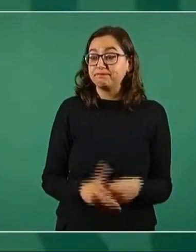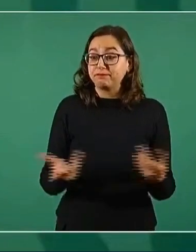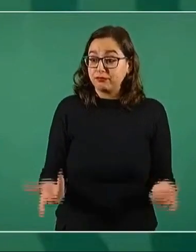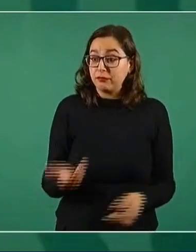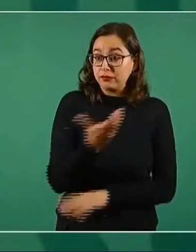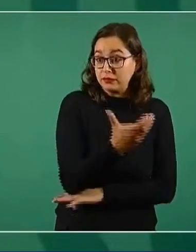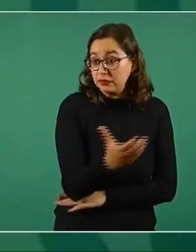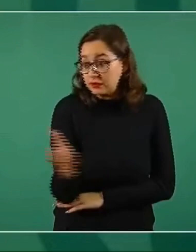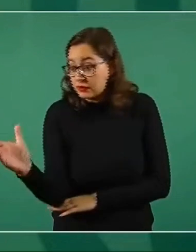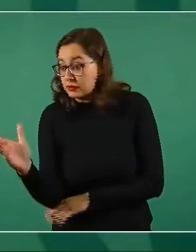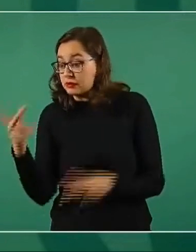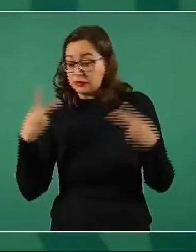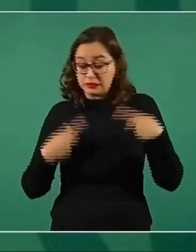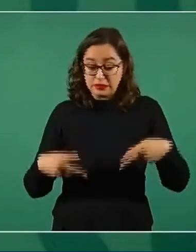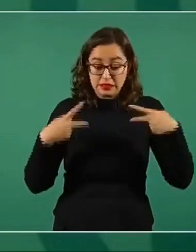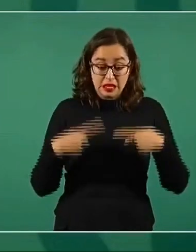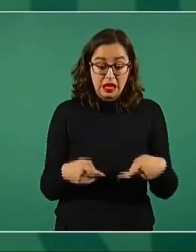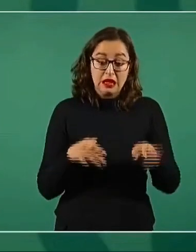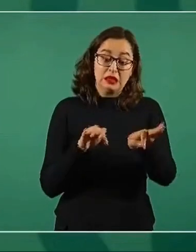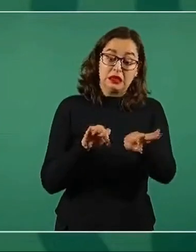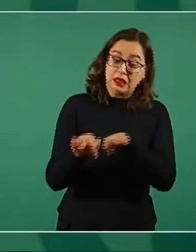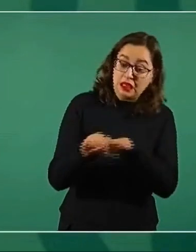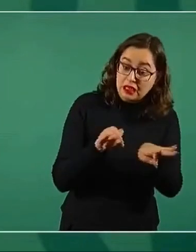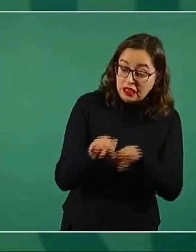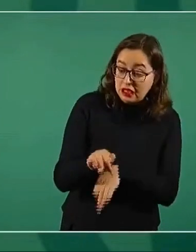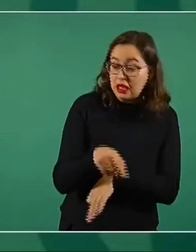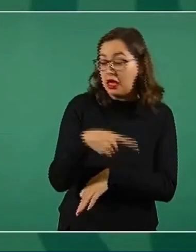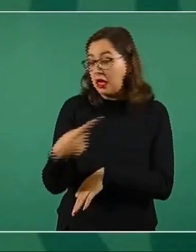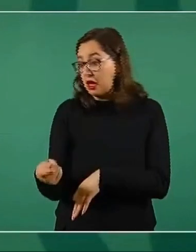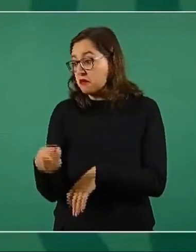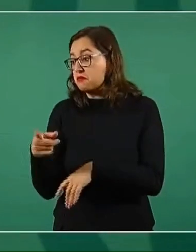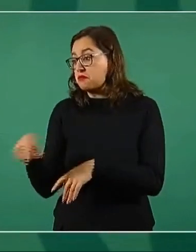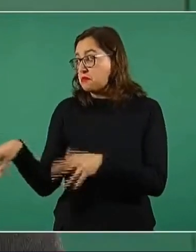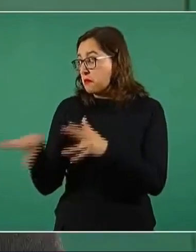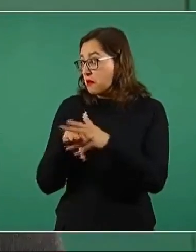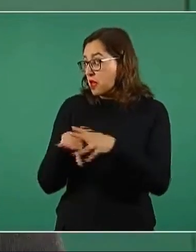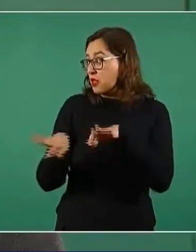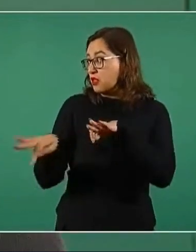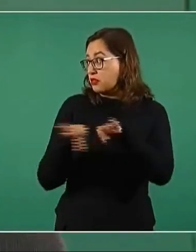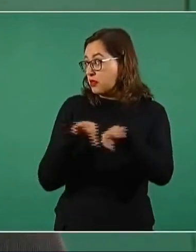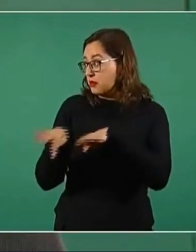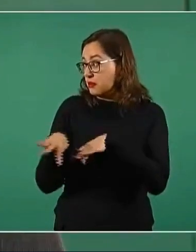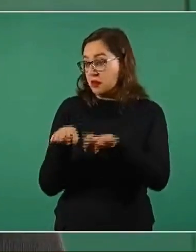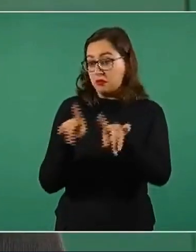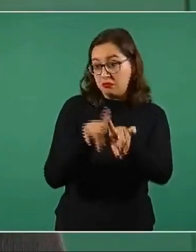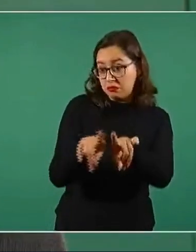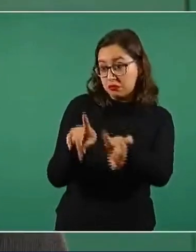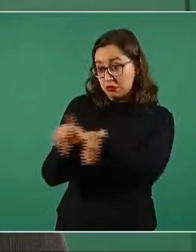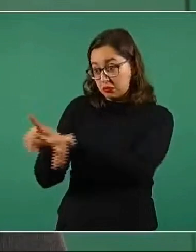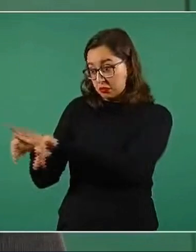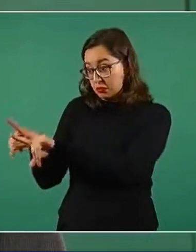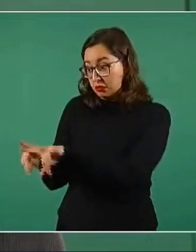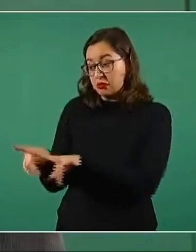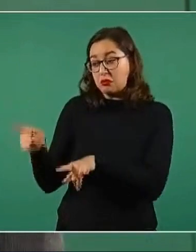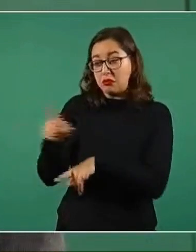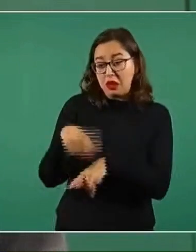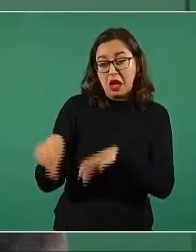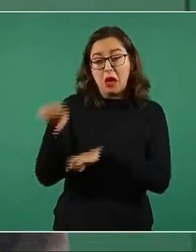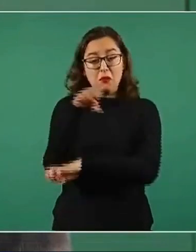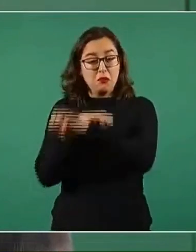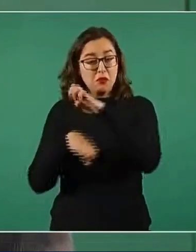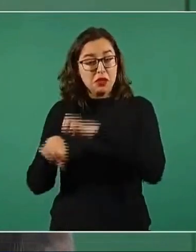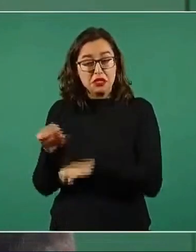los profesionales, pequeños, medianos empresarios, pequeños,